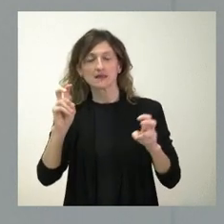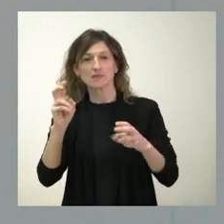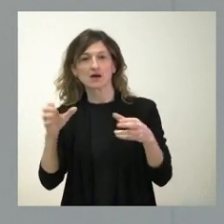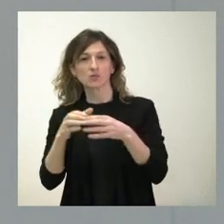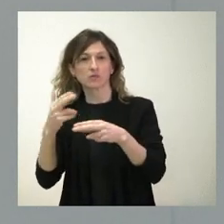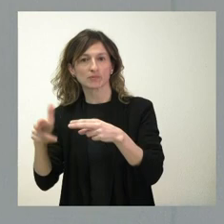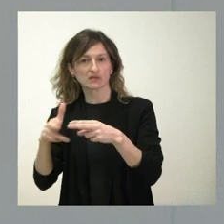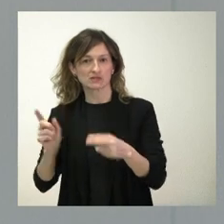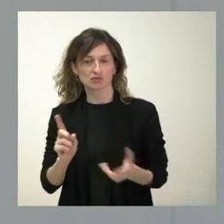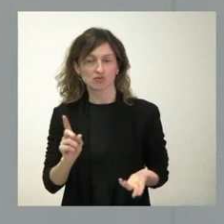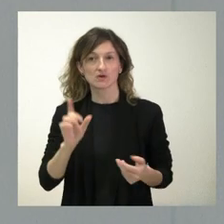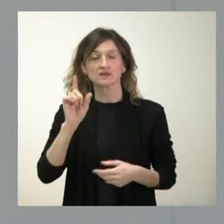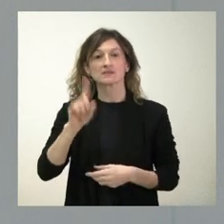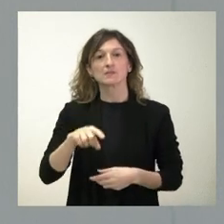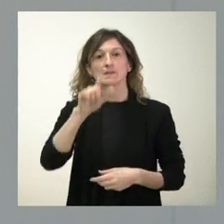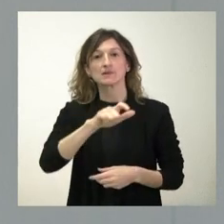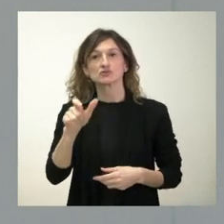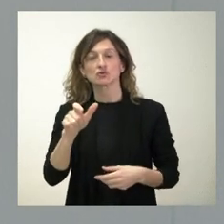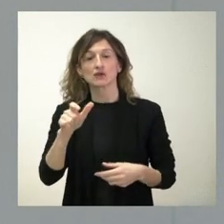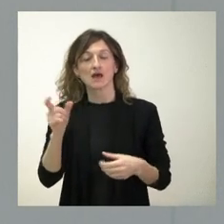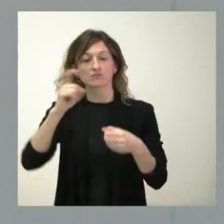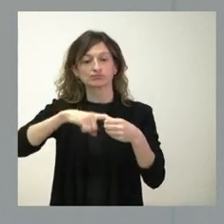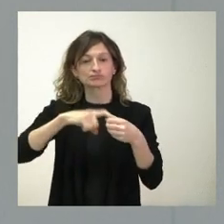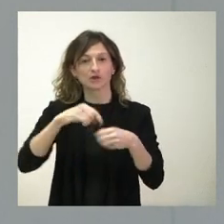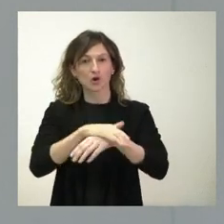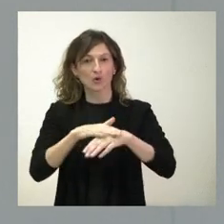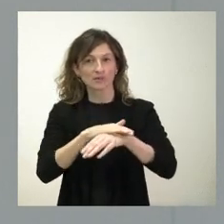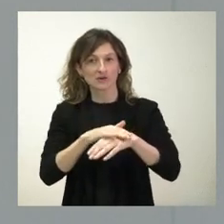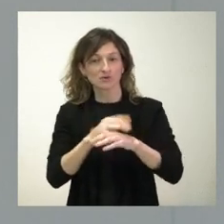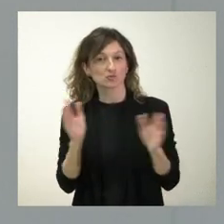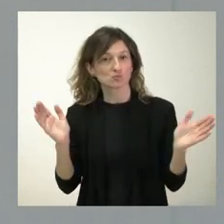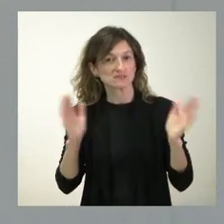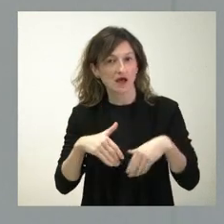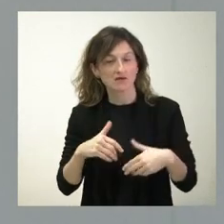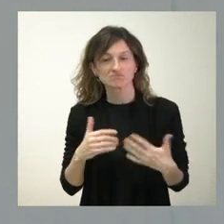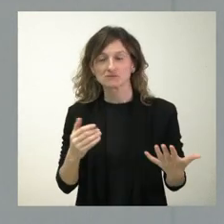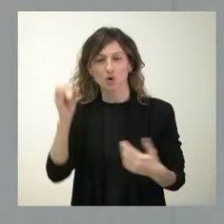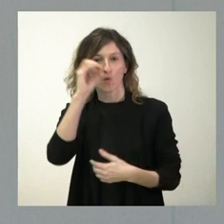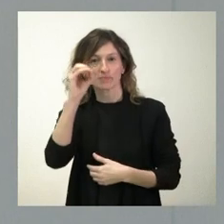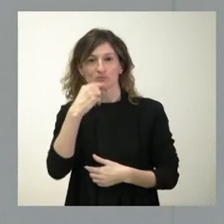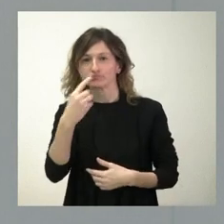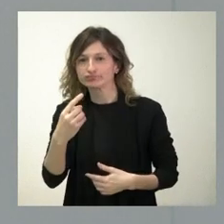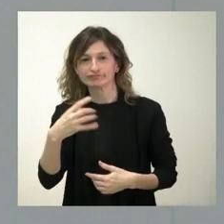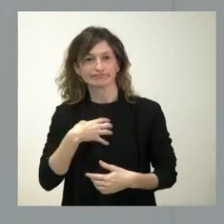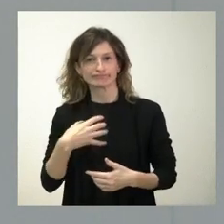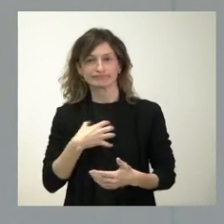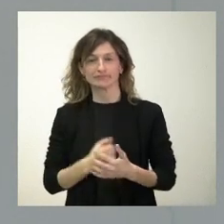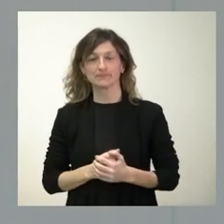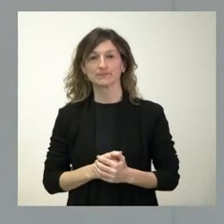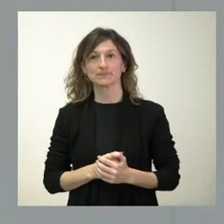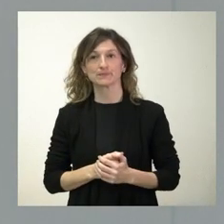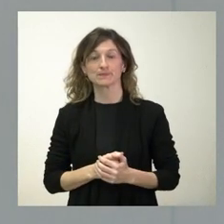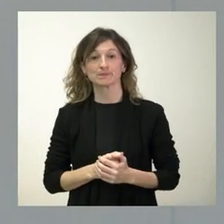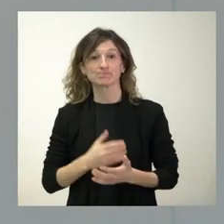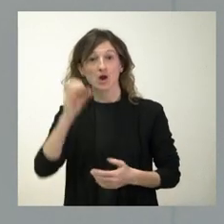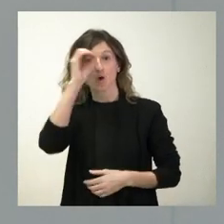menos incluso si hablamos de personas que no están en el Gobierno de Castilla y León y que no están tampoco en nuestra comunidad autónoma. La posición de